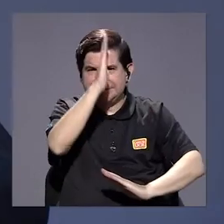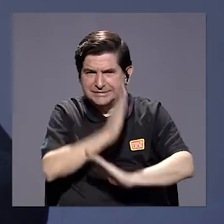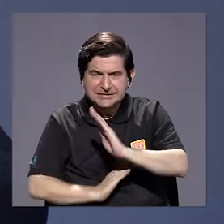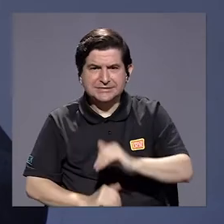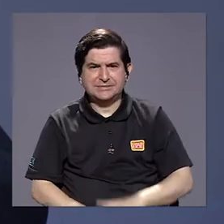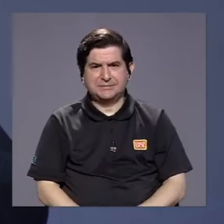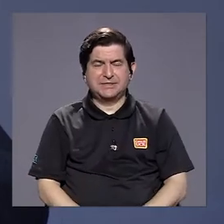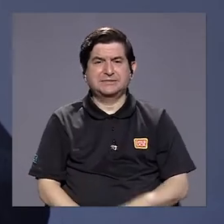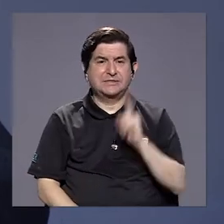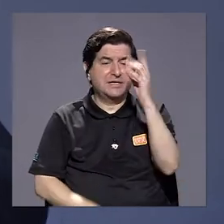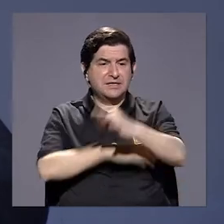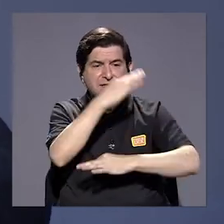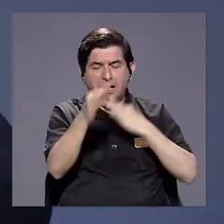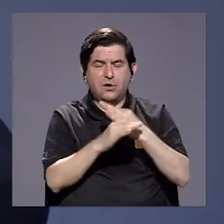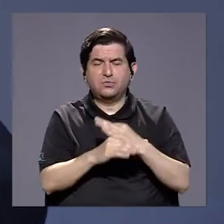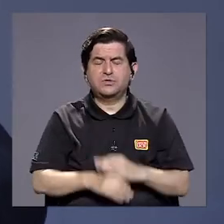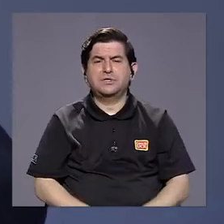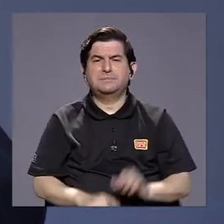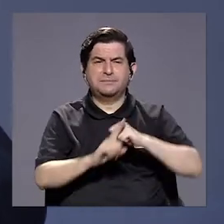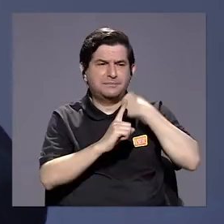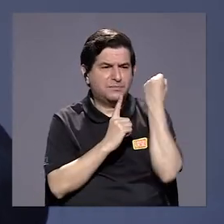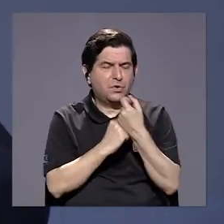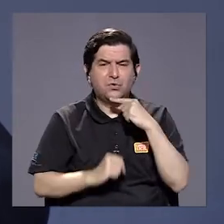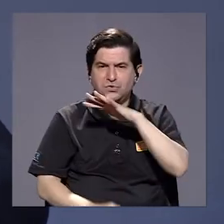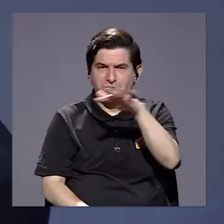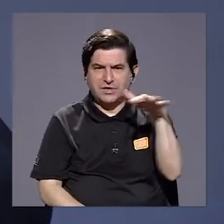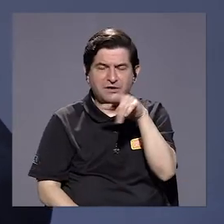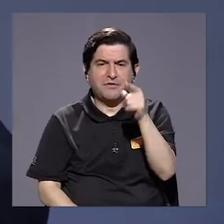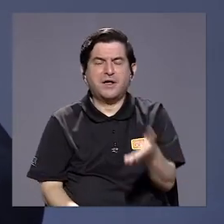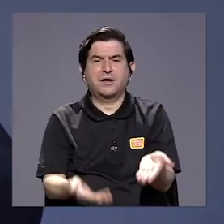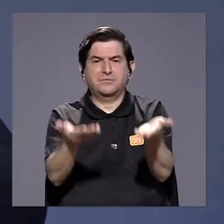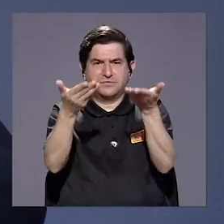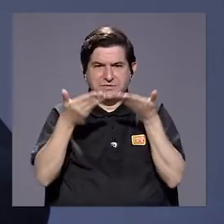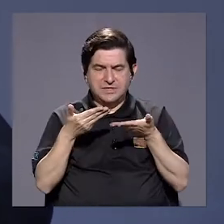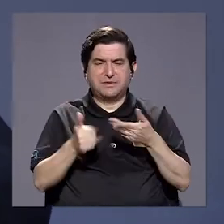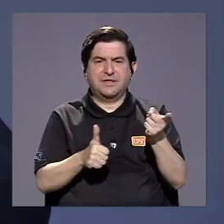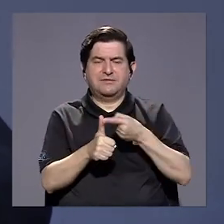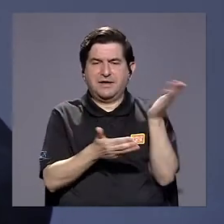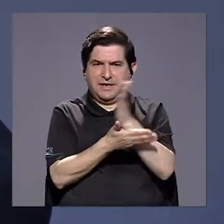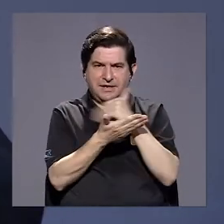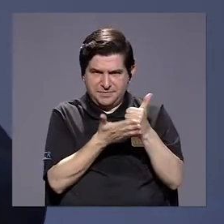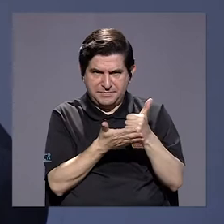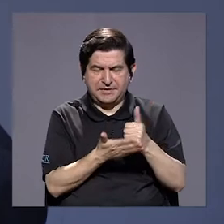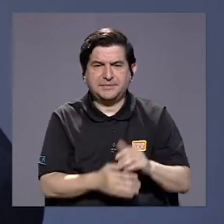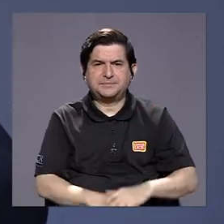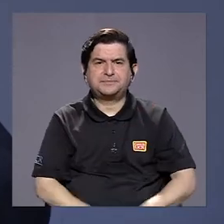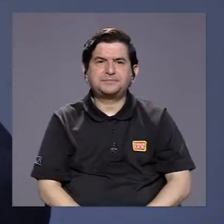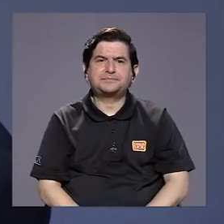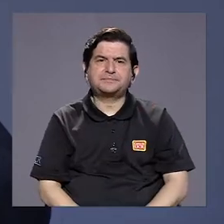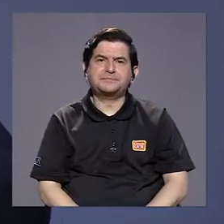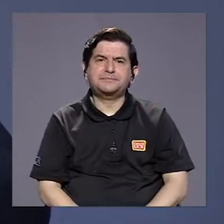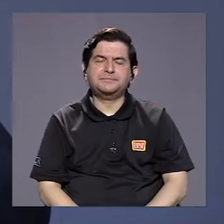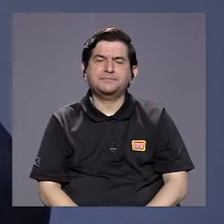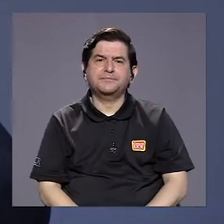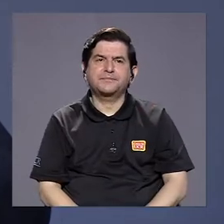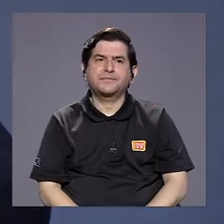discapacidad. ¿Hay algún tipo de mapeo ya de esa realidad que usted me ofrecía ahora en el primer bloque, Margarita?